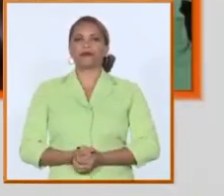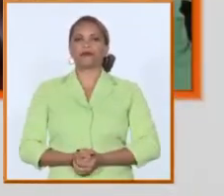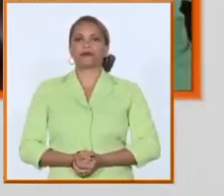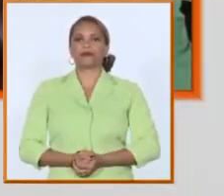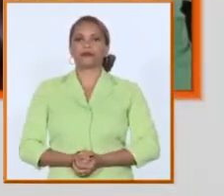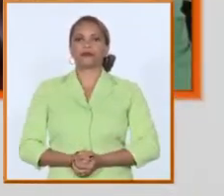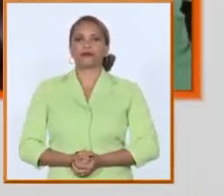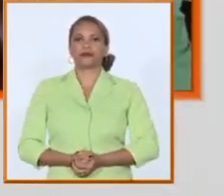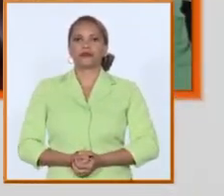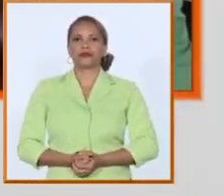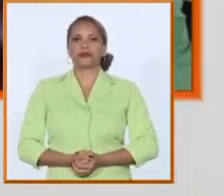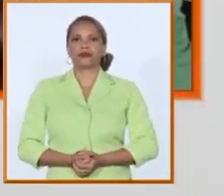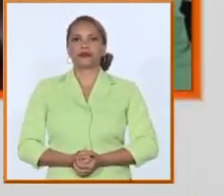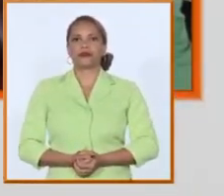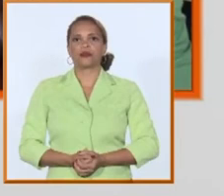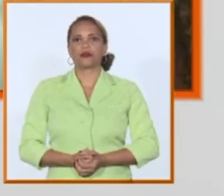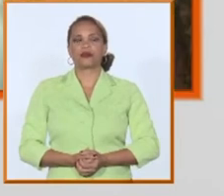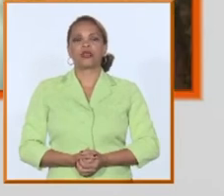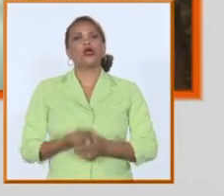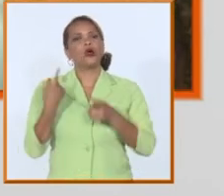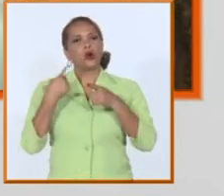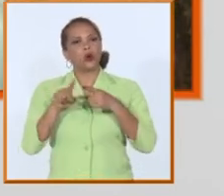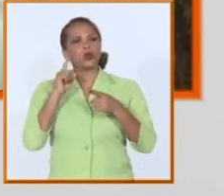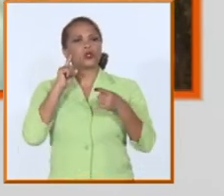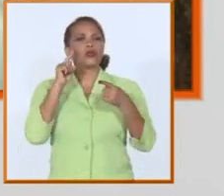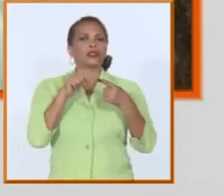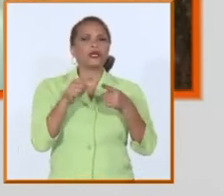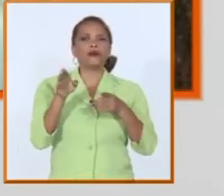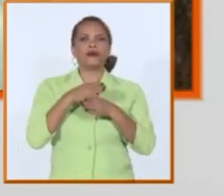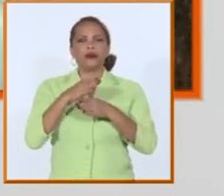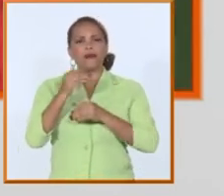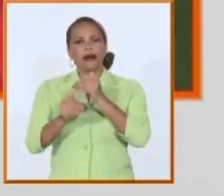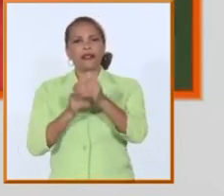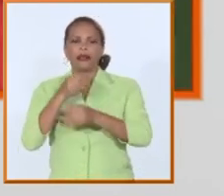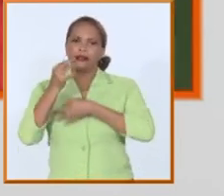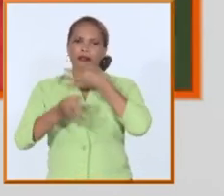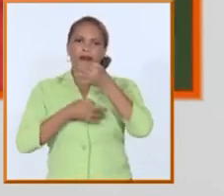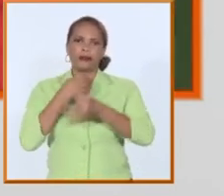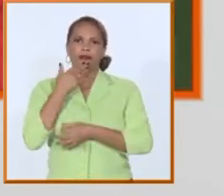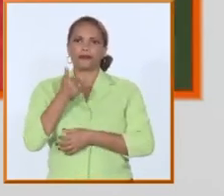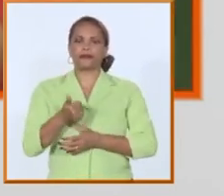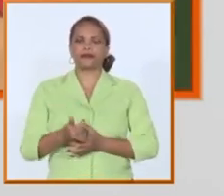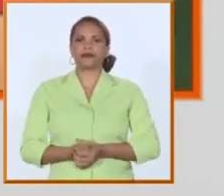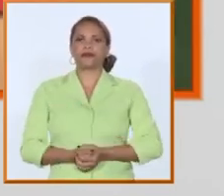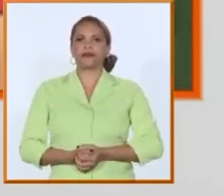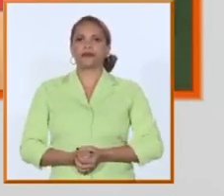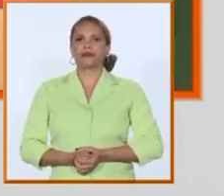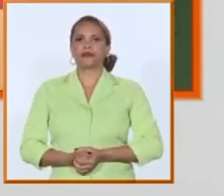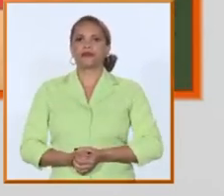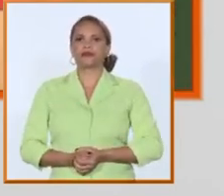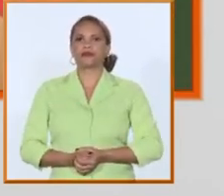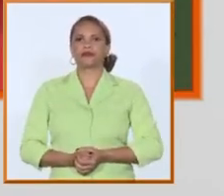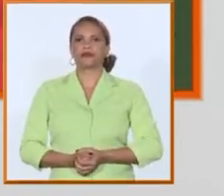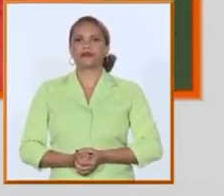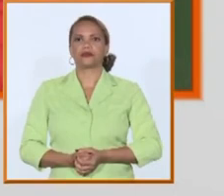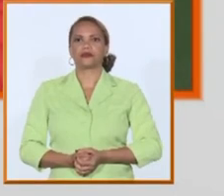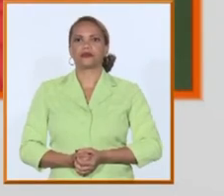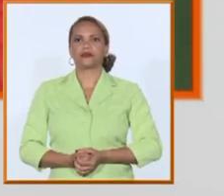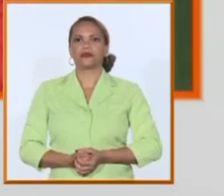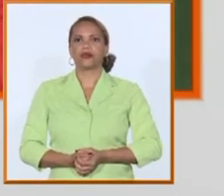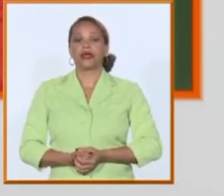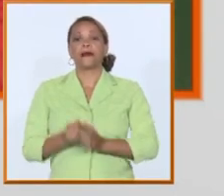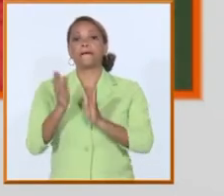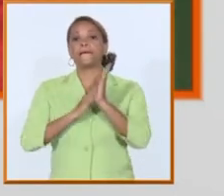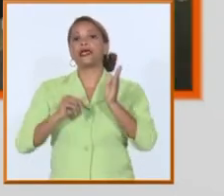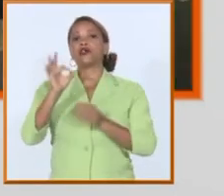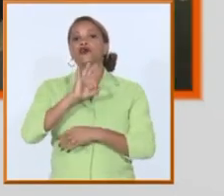de las que estamos hablando y otras metas también que pudiéramos comentar en otro momento hay que destacar que se van a ofertar ahora en octubre